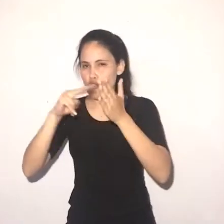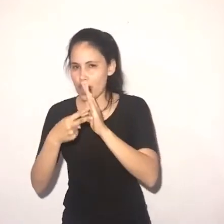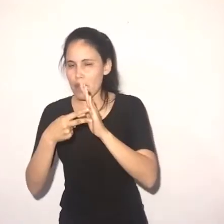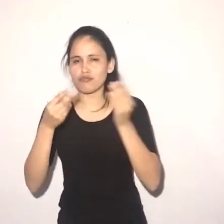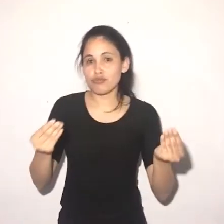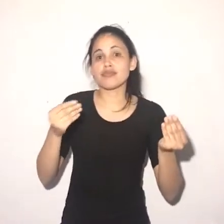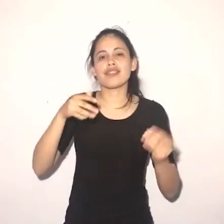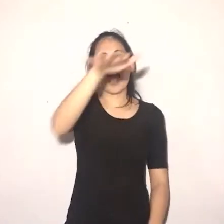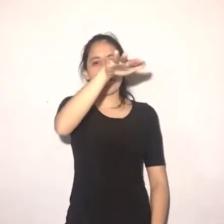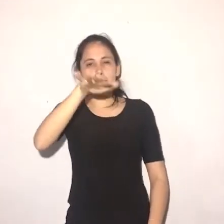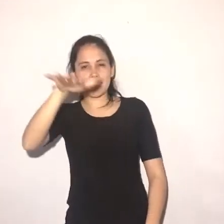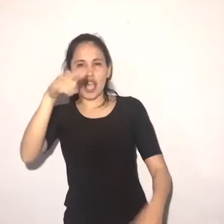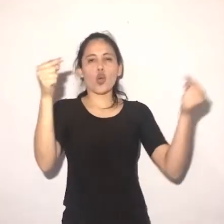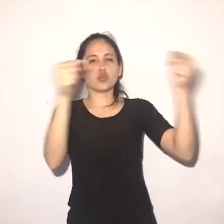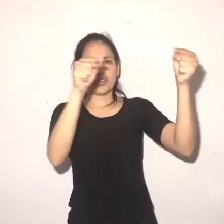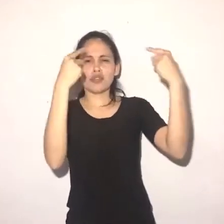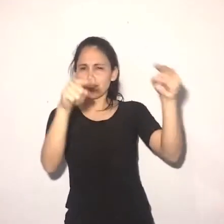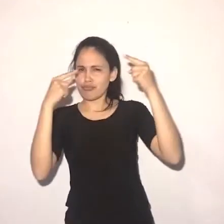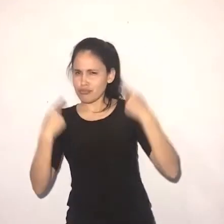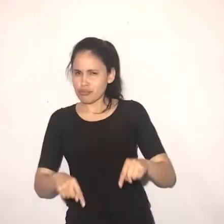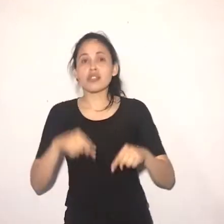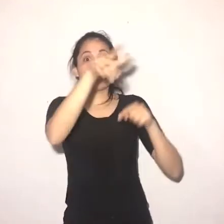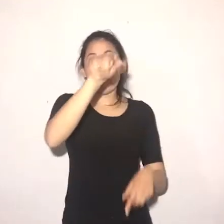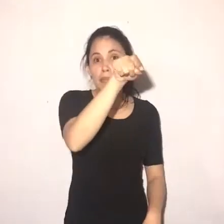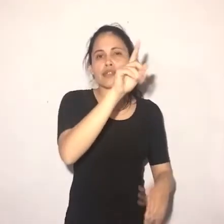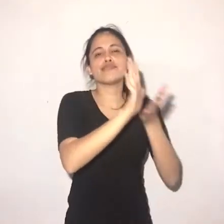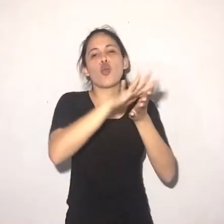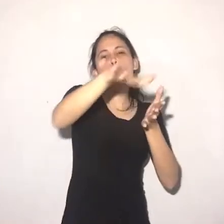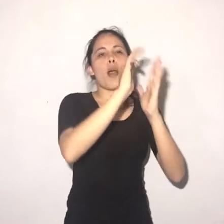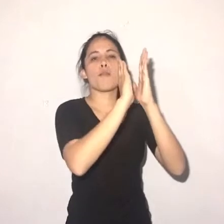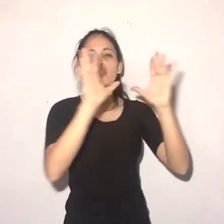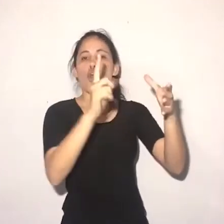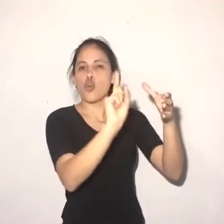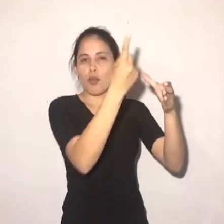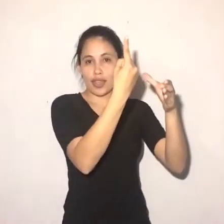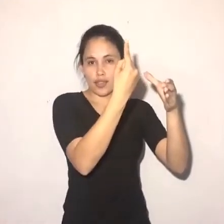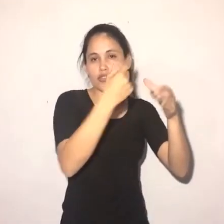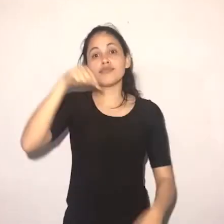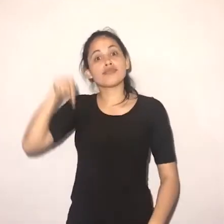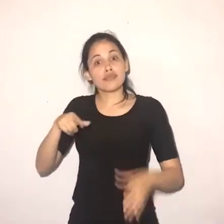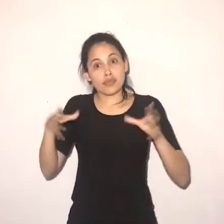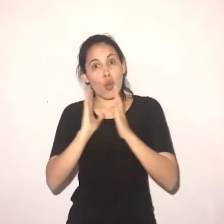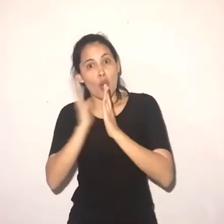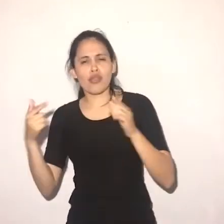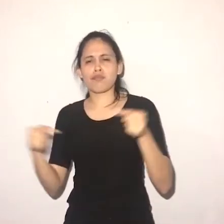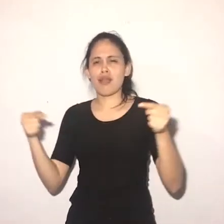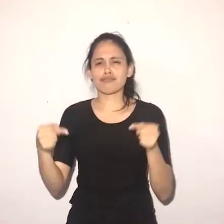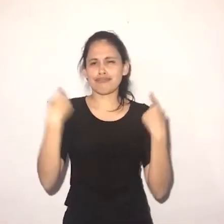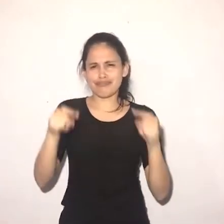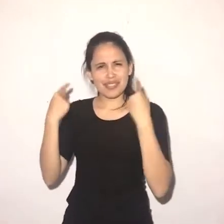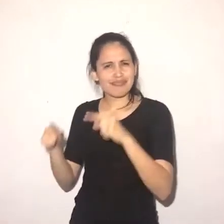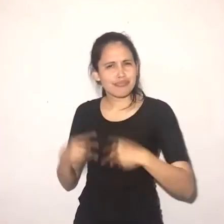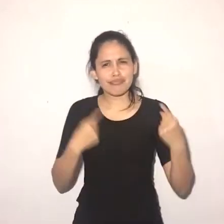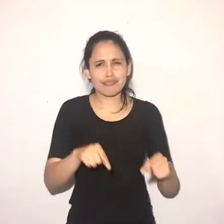hay nada que pueda hacer constatar ese nivel de daño. También tenemos en este